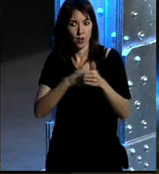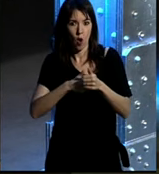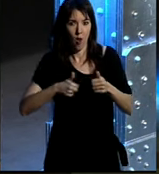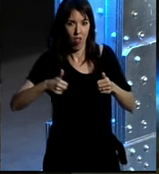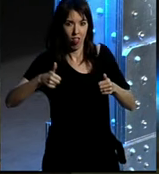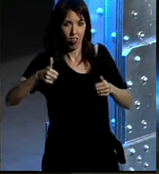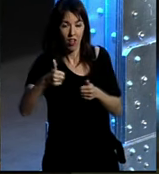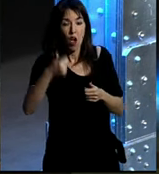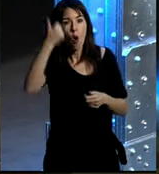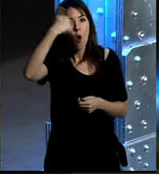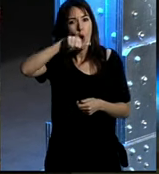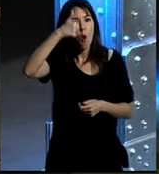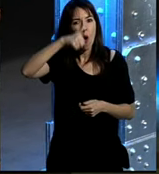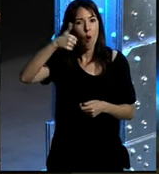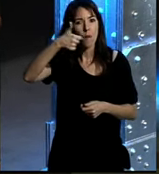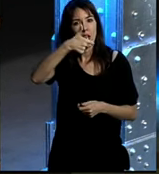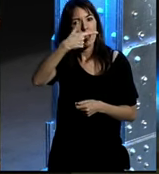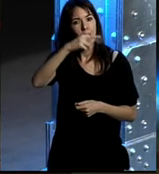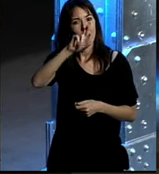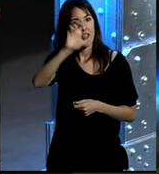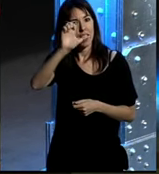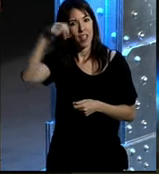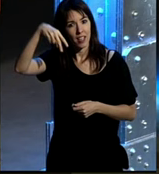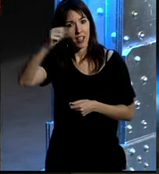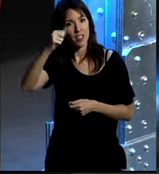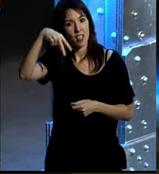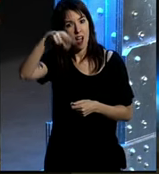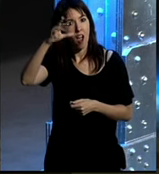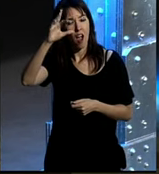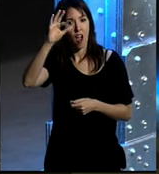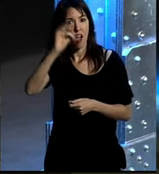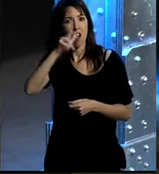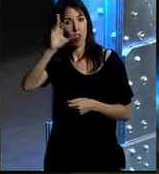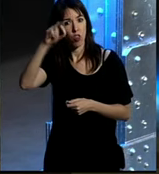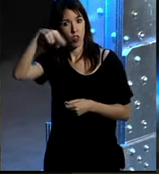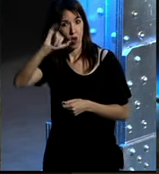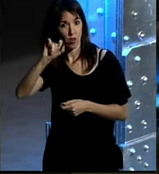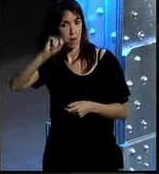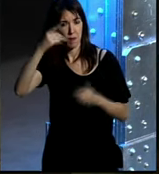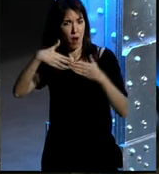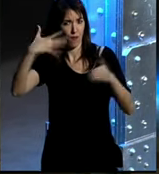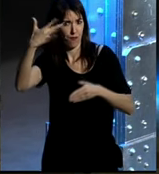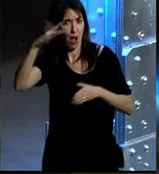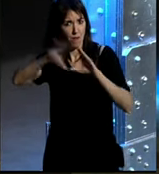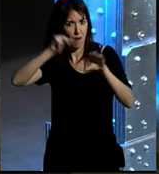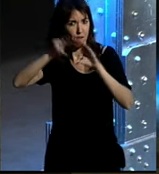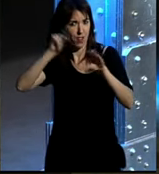un tipo que se llama Graham Anthony que creó el primer vídeo currículum así muy conocido en YouTube